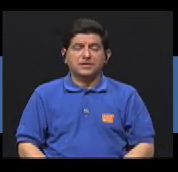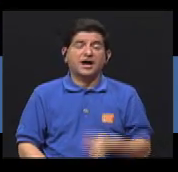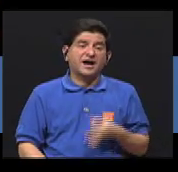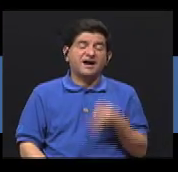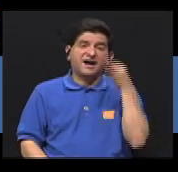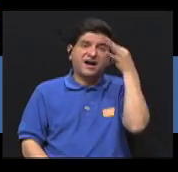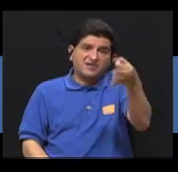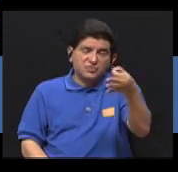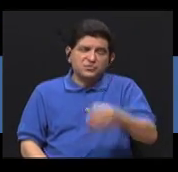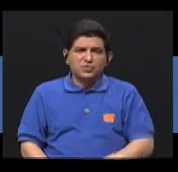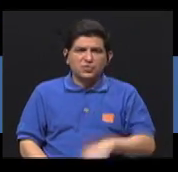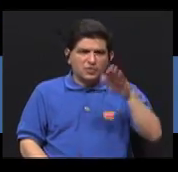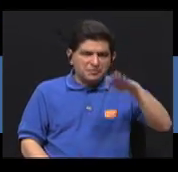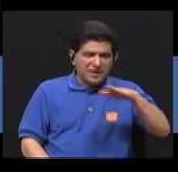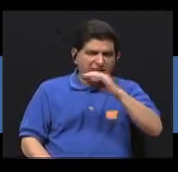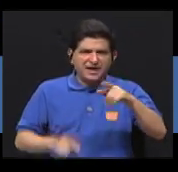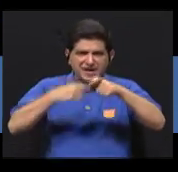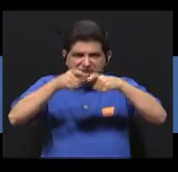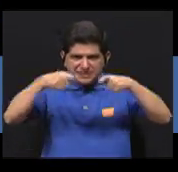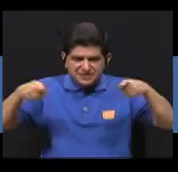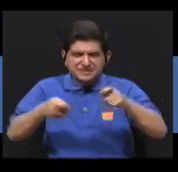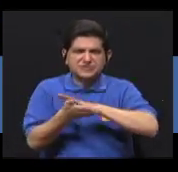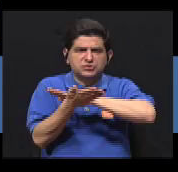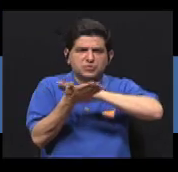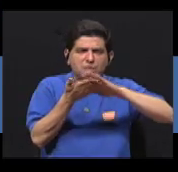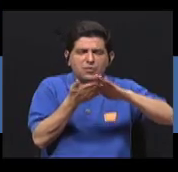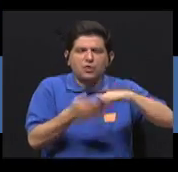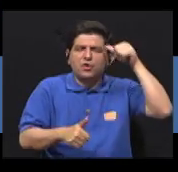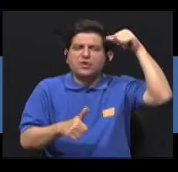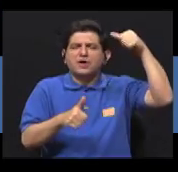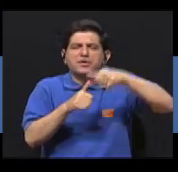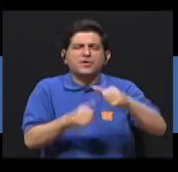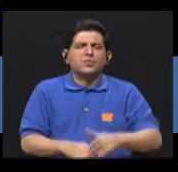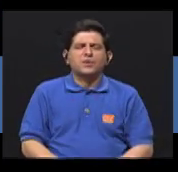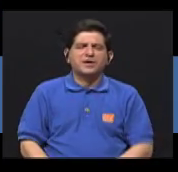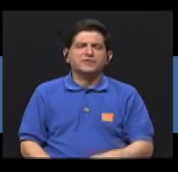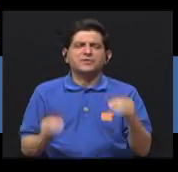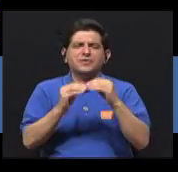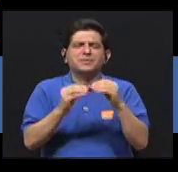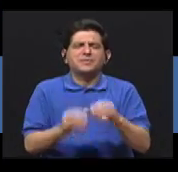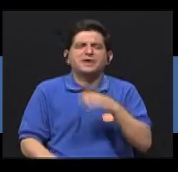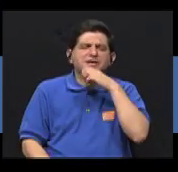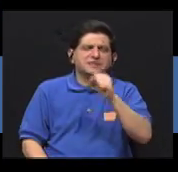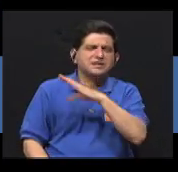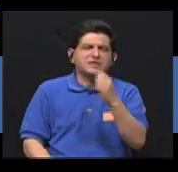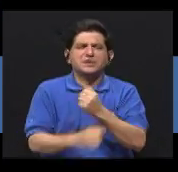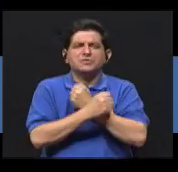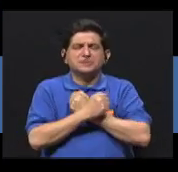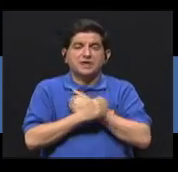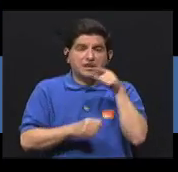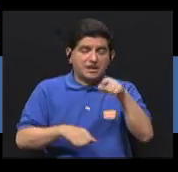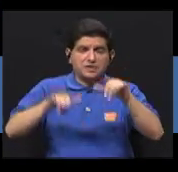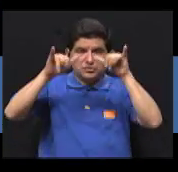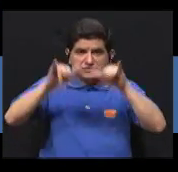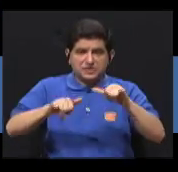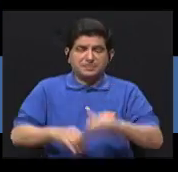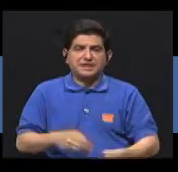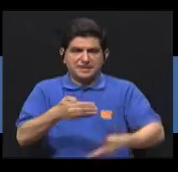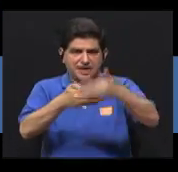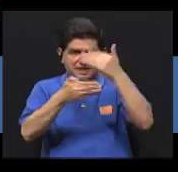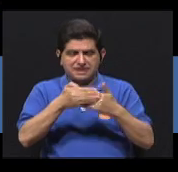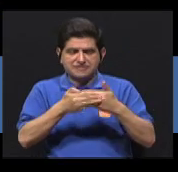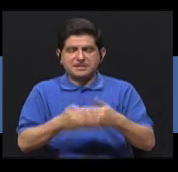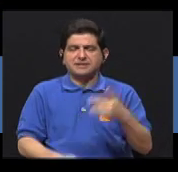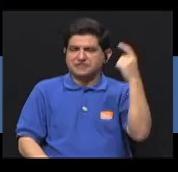A la larga, las placas y ovillos borran los recuerdos más antiguos y queridos de la persona que se almacenan aquí, en la